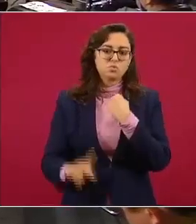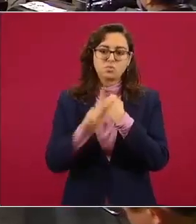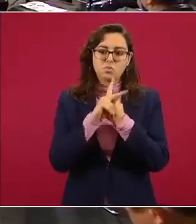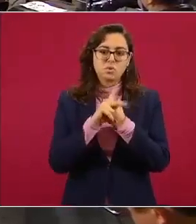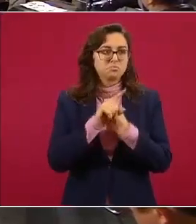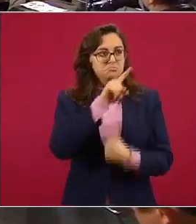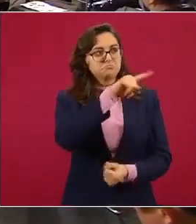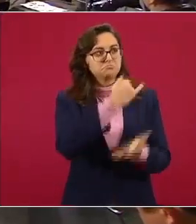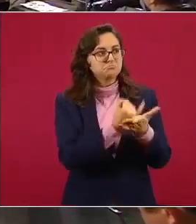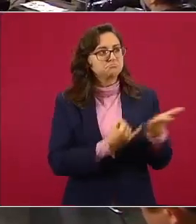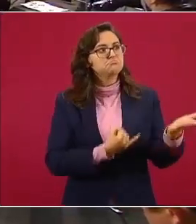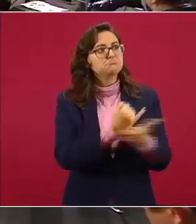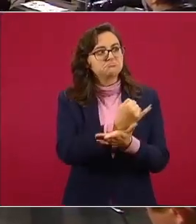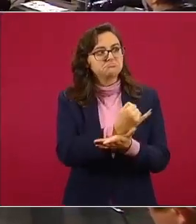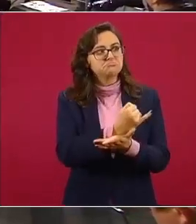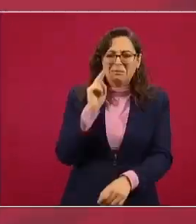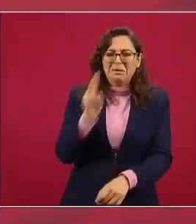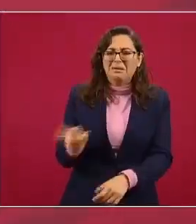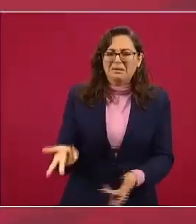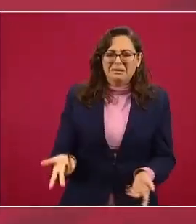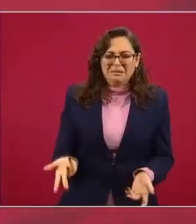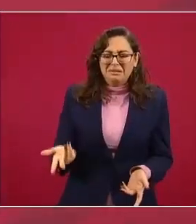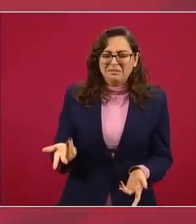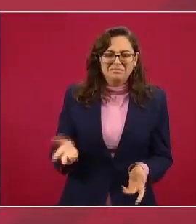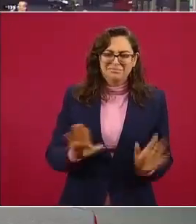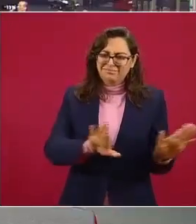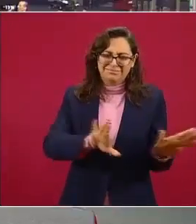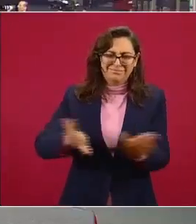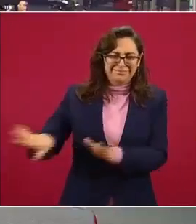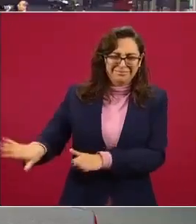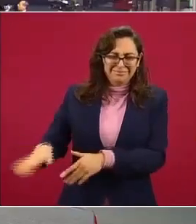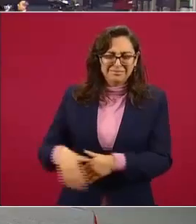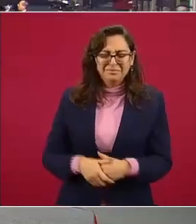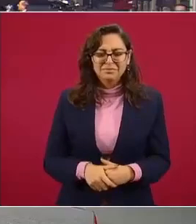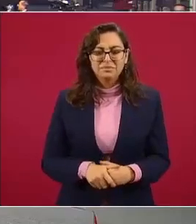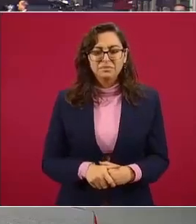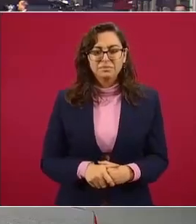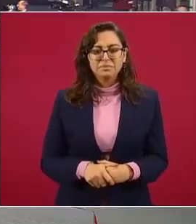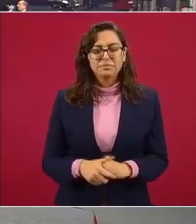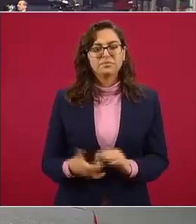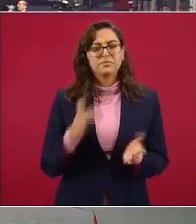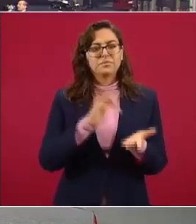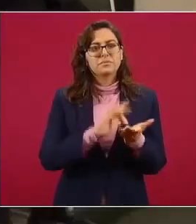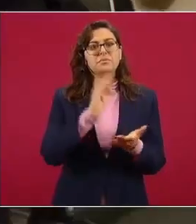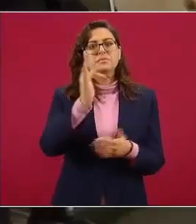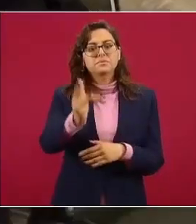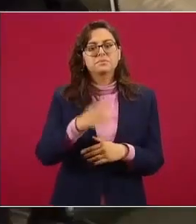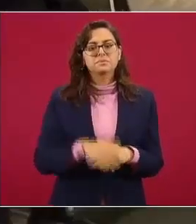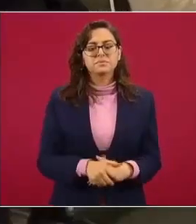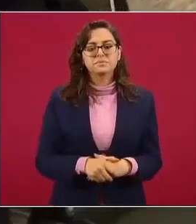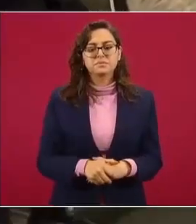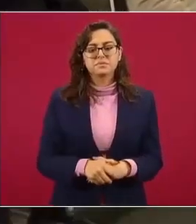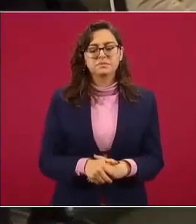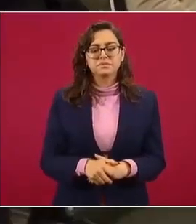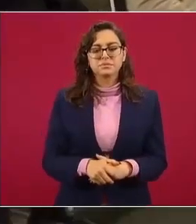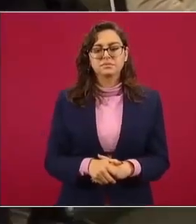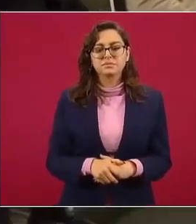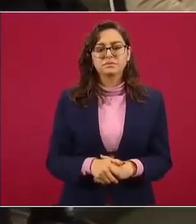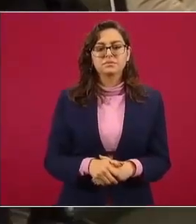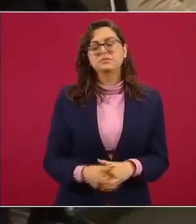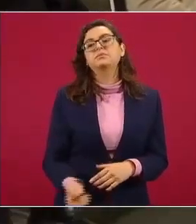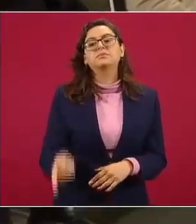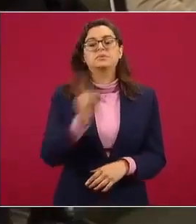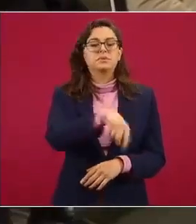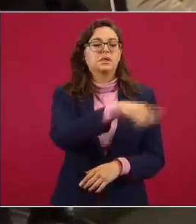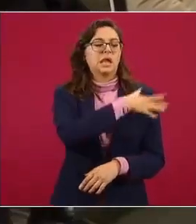reconocemos sin duda gracias y finalmente preguntarle cuál sería la diferencia del caso del general sin